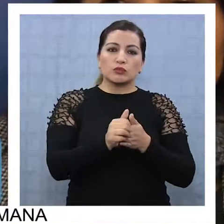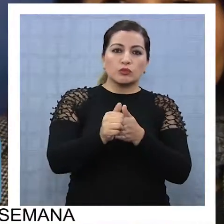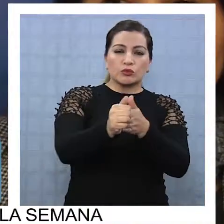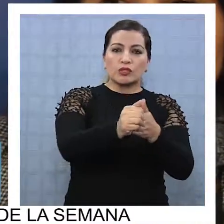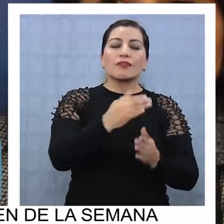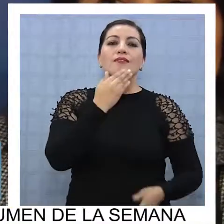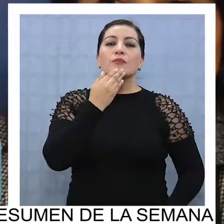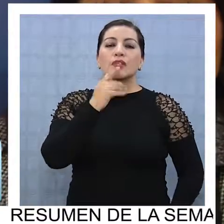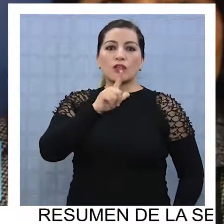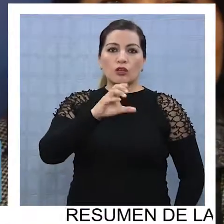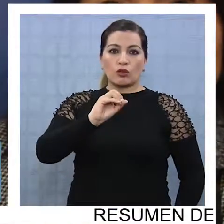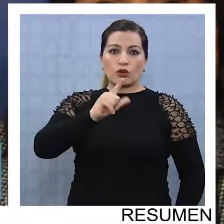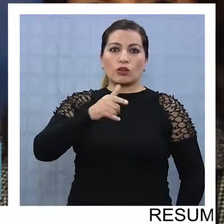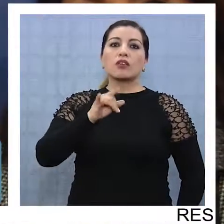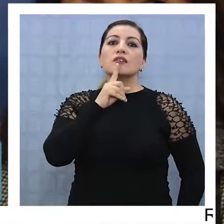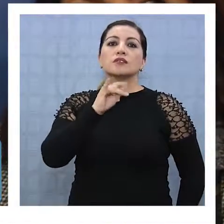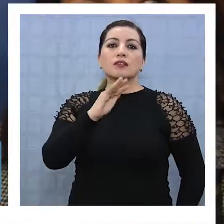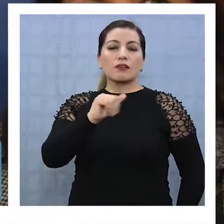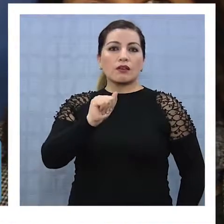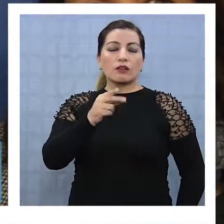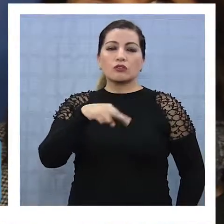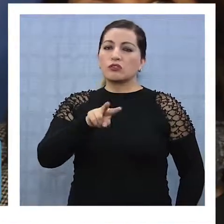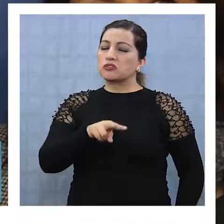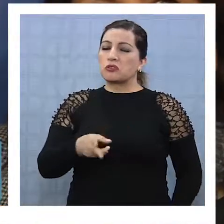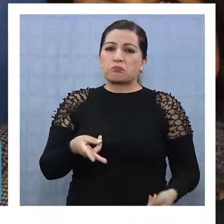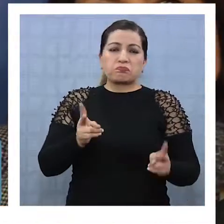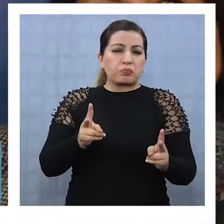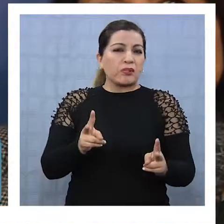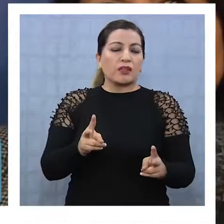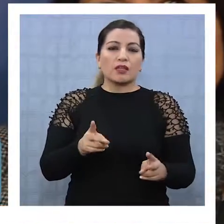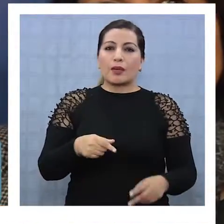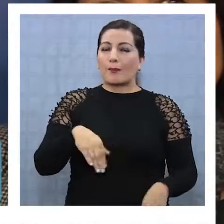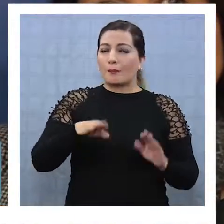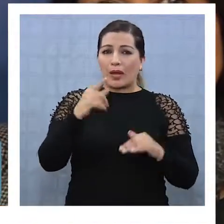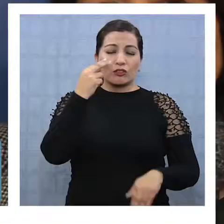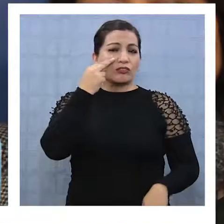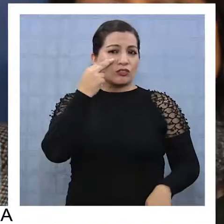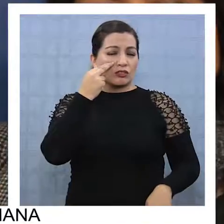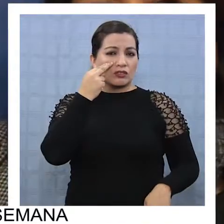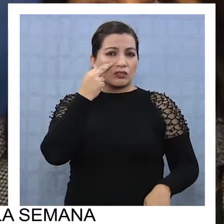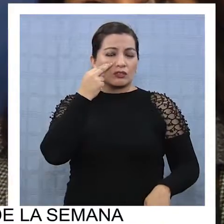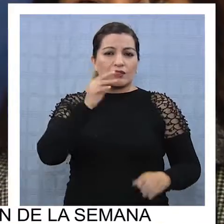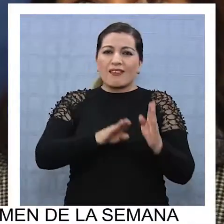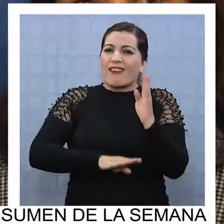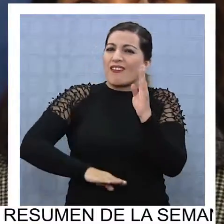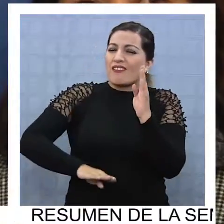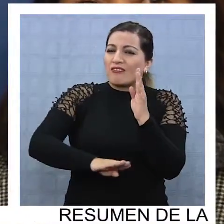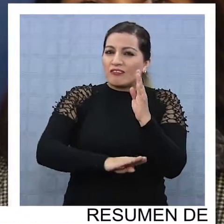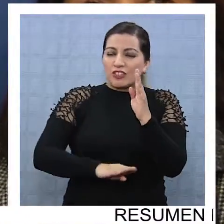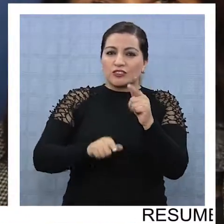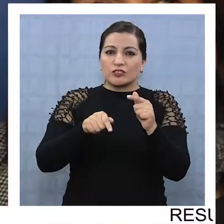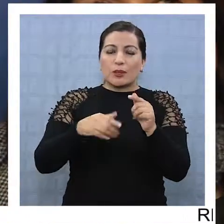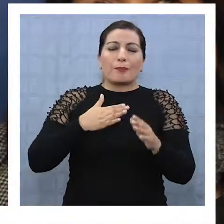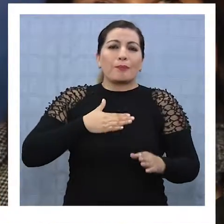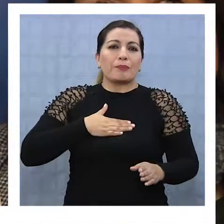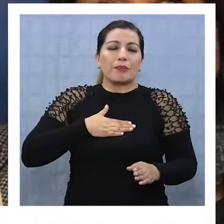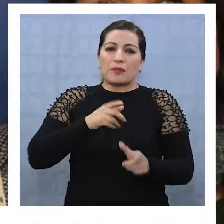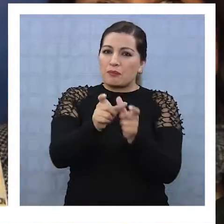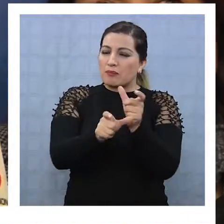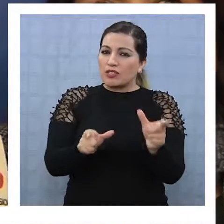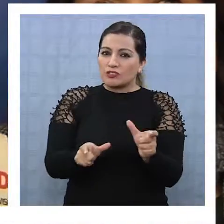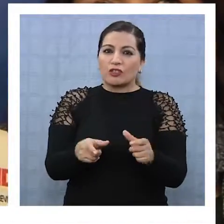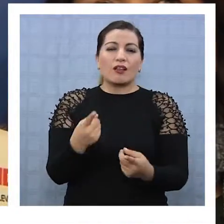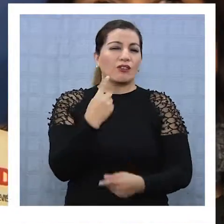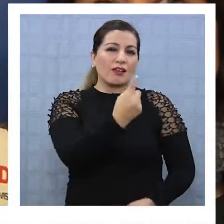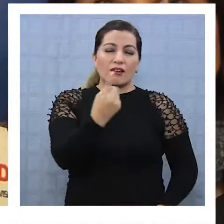turismo, como en logística, en donde nos permite, con mucho mayor conocimiento de base, desde donde aprieta el zapato, desde nuestros